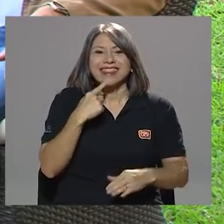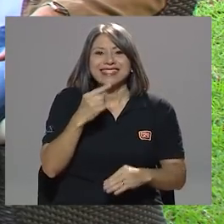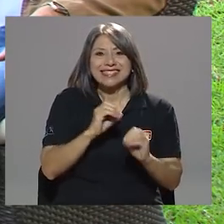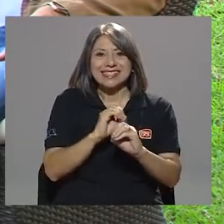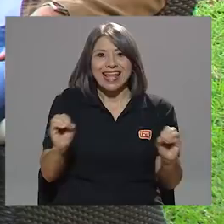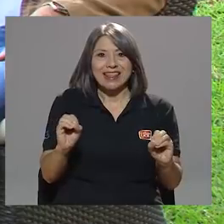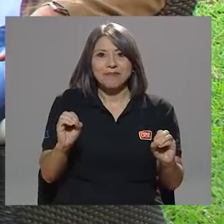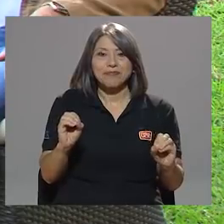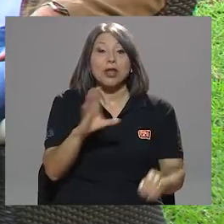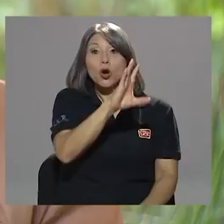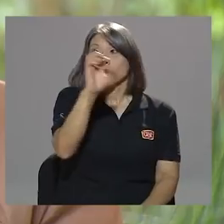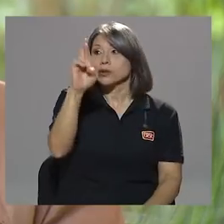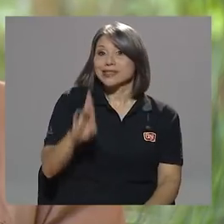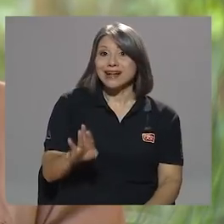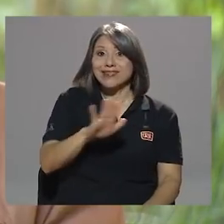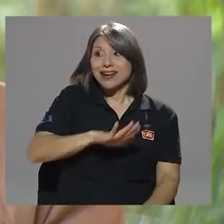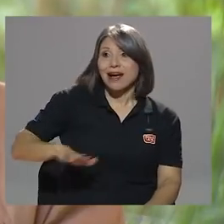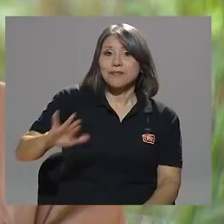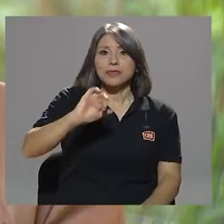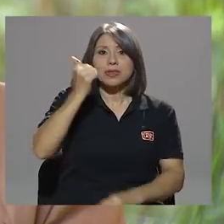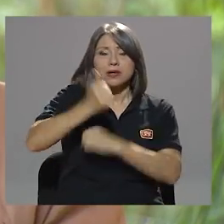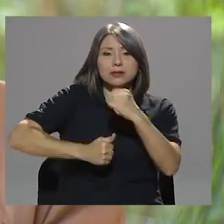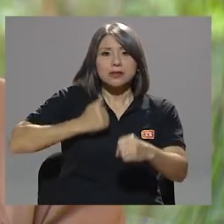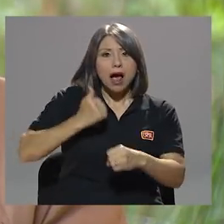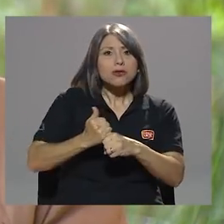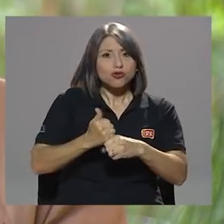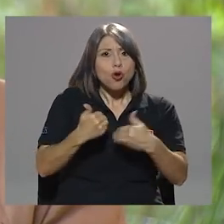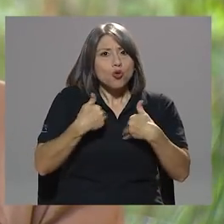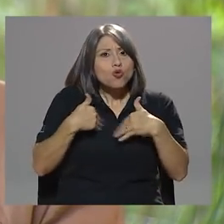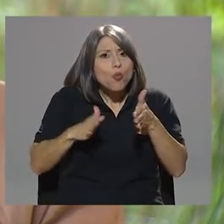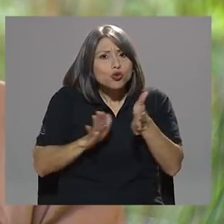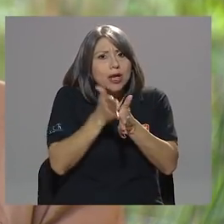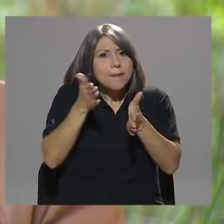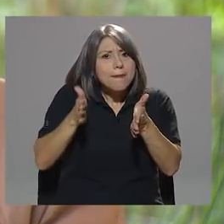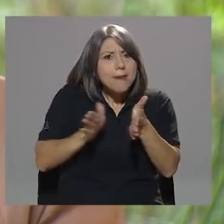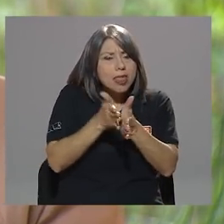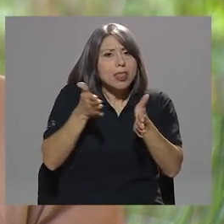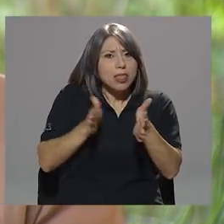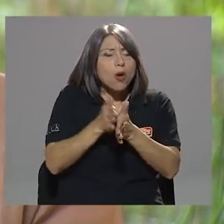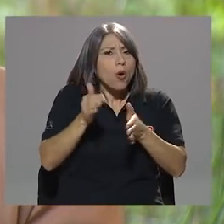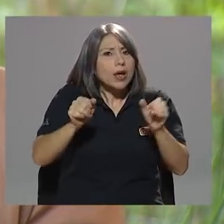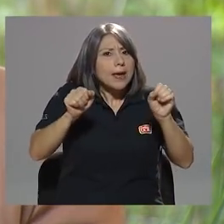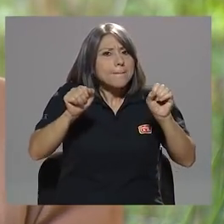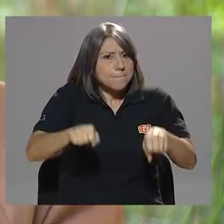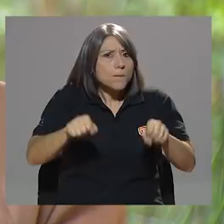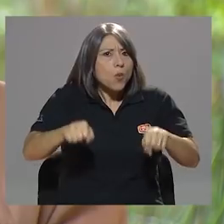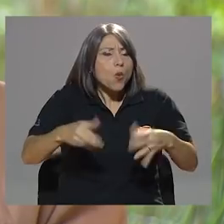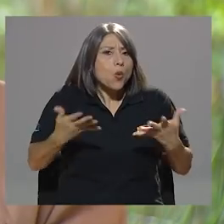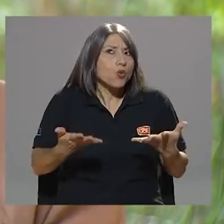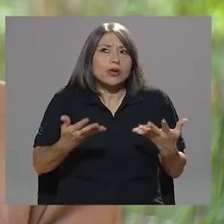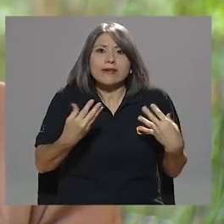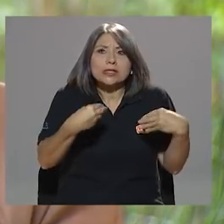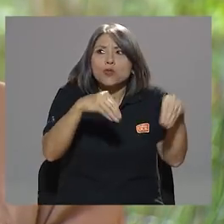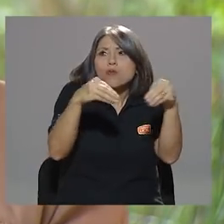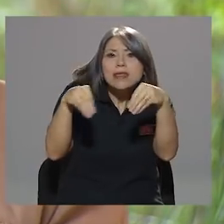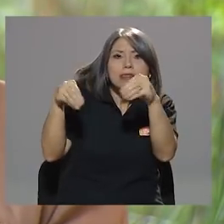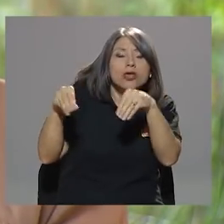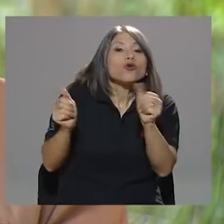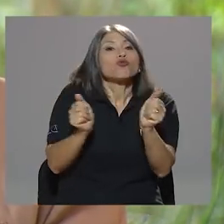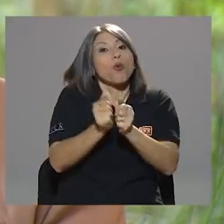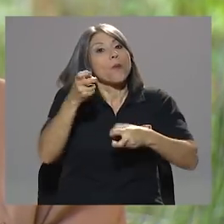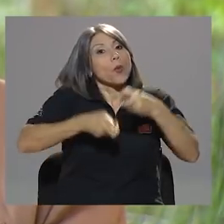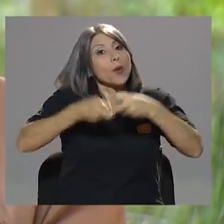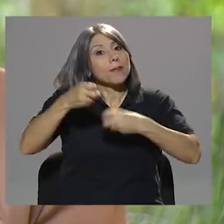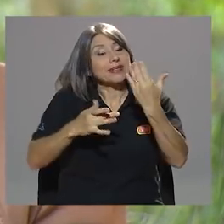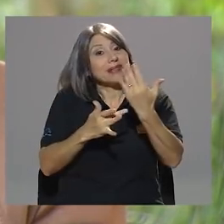Costa Rica durante 10 años tuvo cemento que perfectamente pudo haber sido talco vendido con problemas